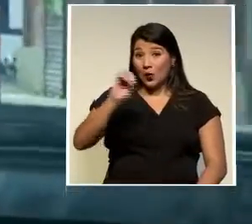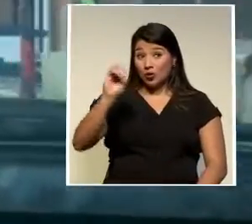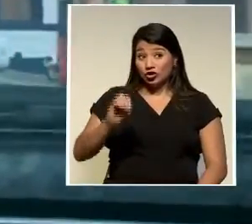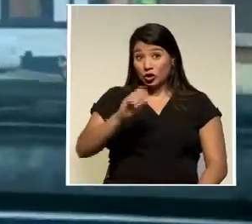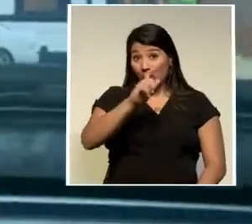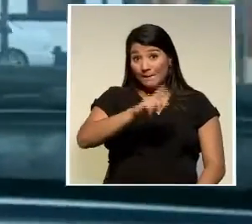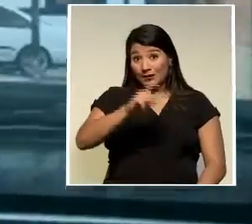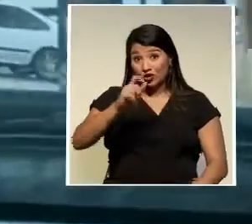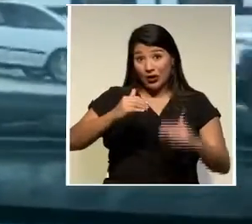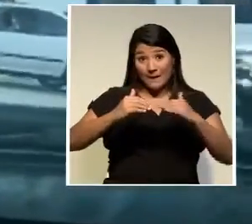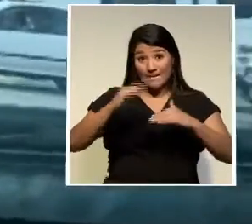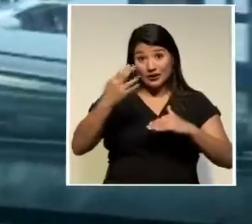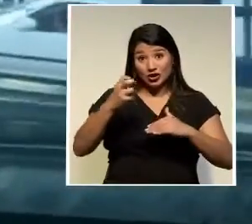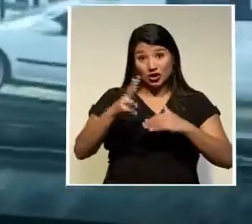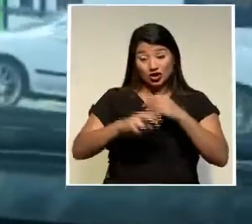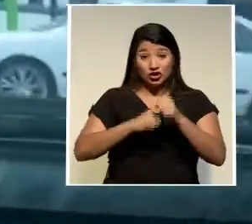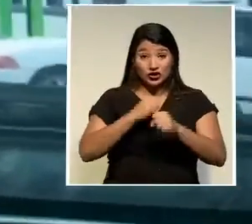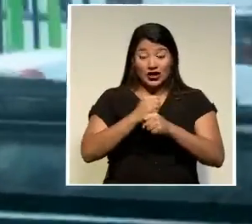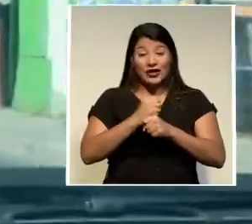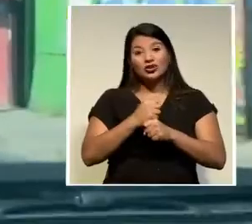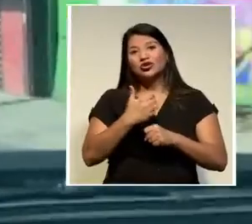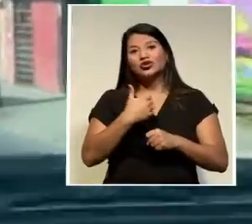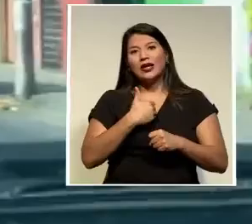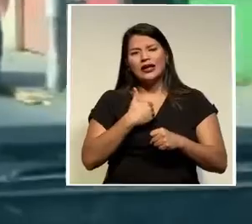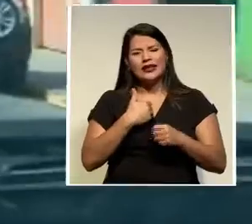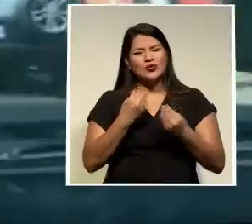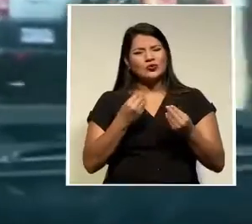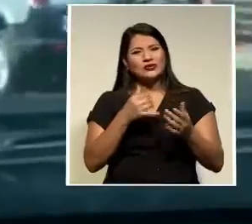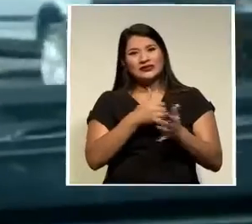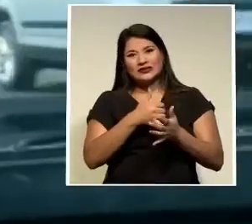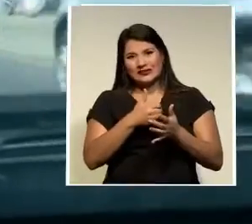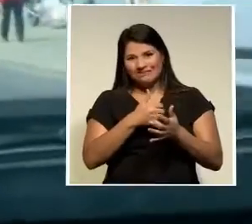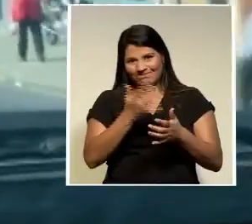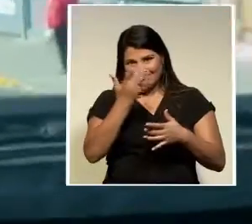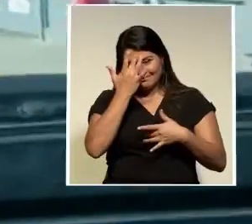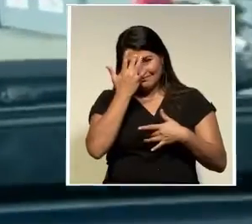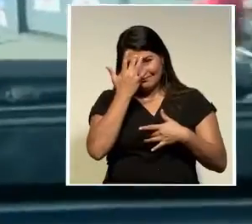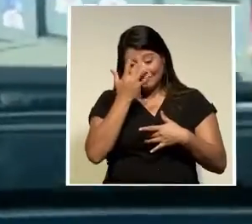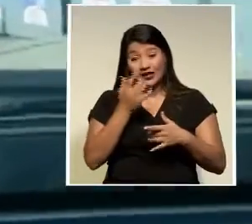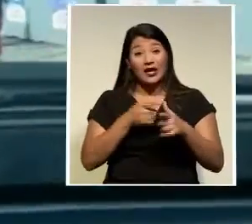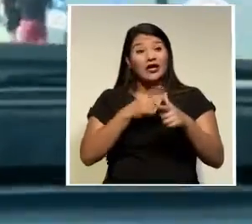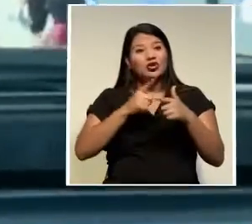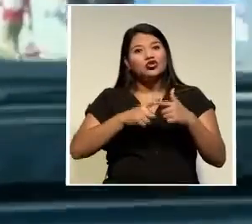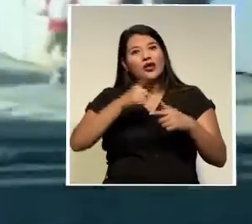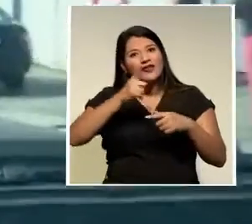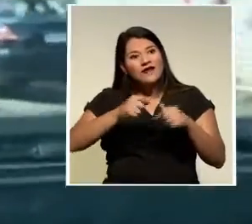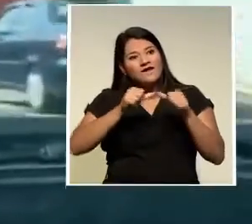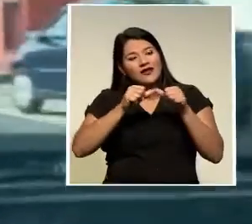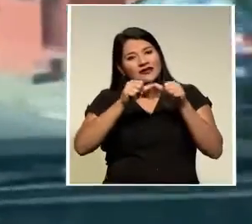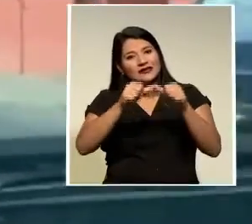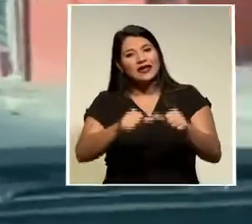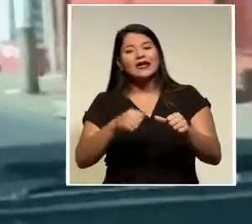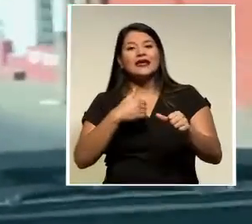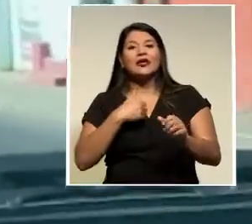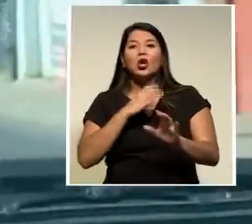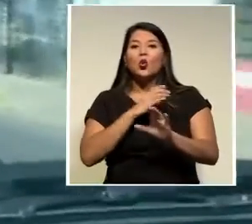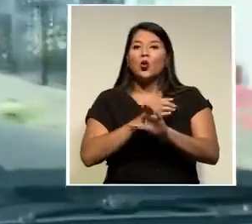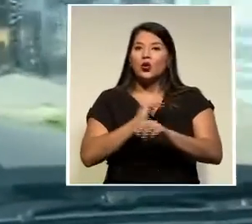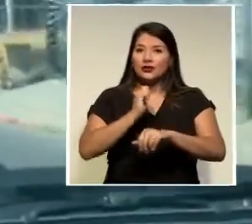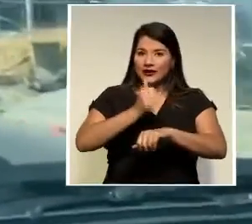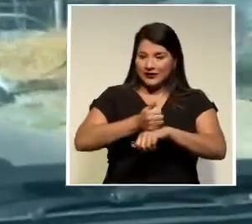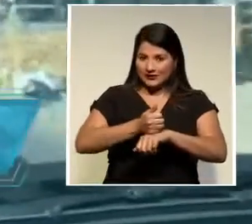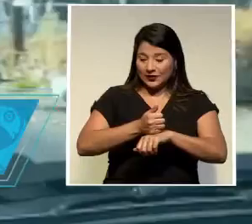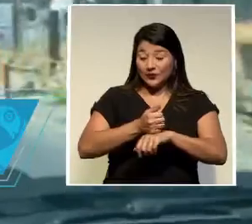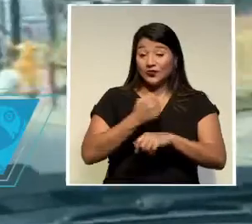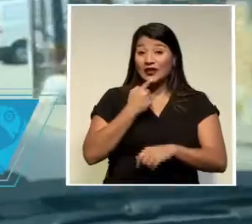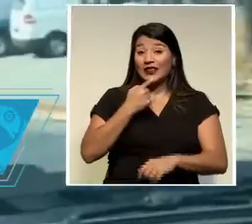población mayor de 12 años posee una elevada vulnerabilidad a la enfermedad por lo que se debe seguir tomando las medidas establecidas